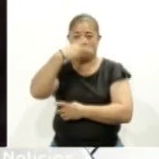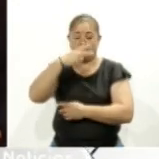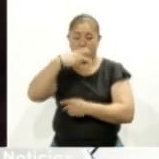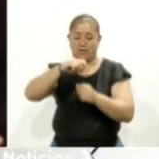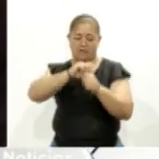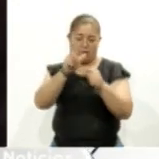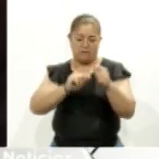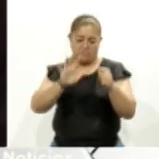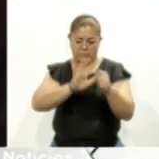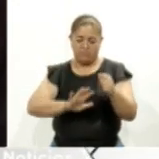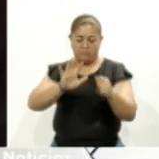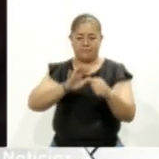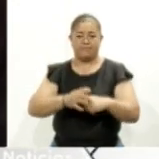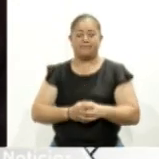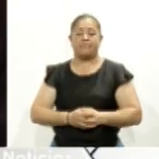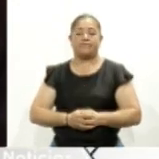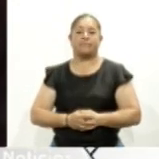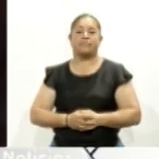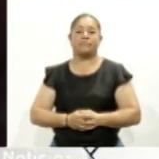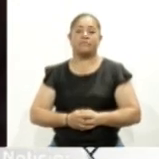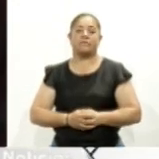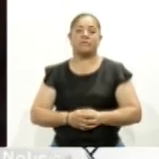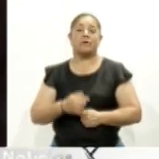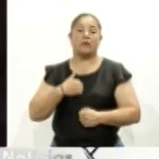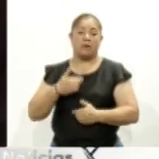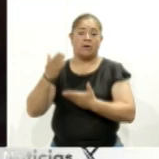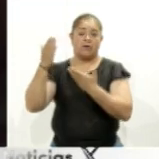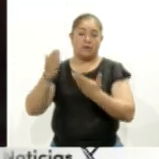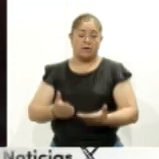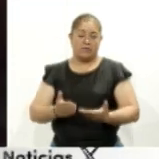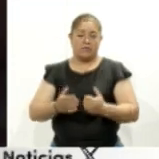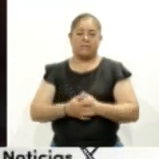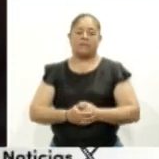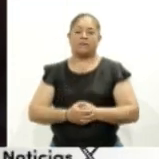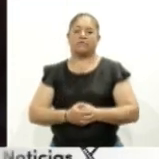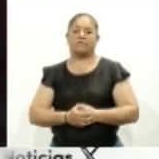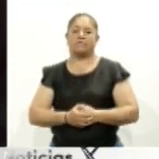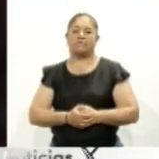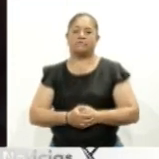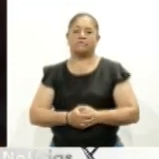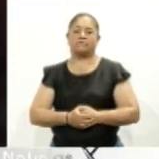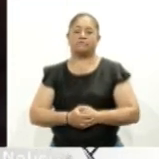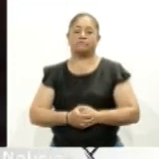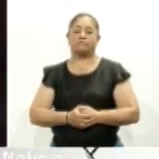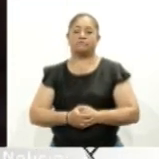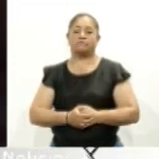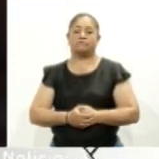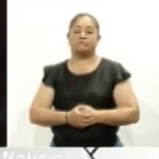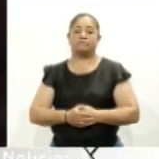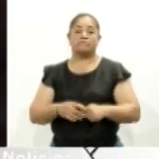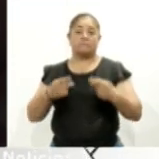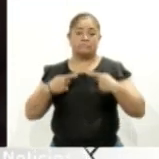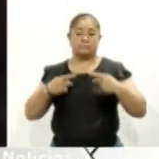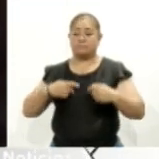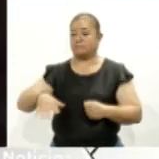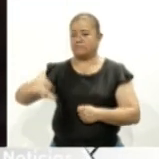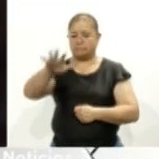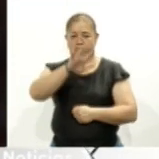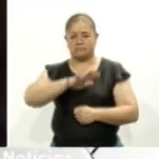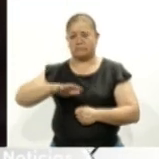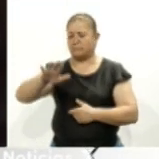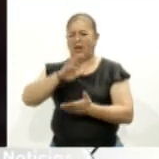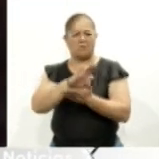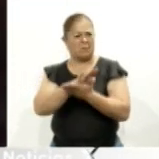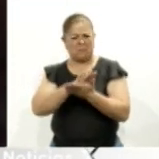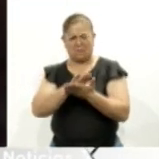Cuando vine acá, me sorprendió que las personas son muy humildes y la